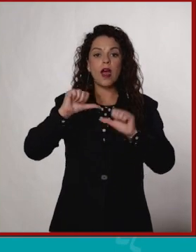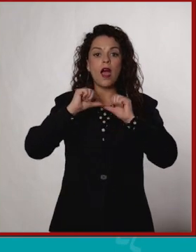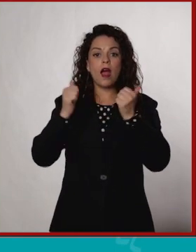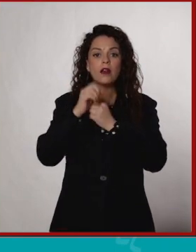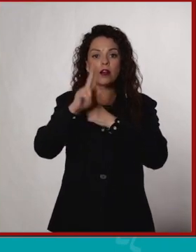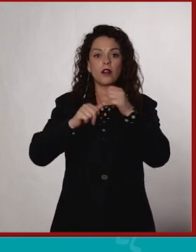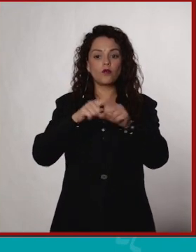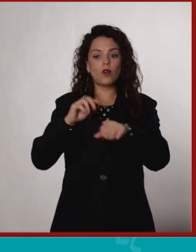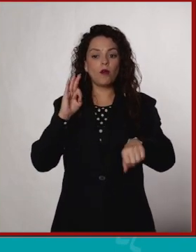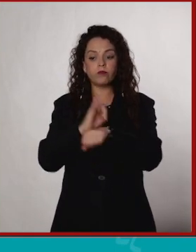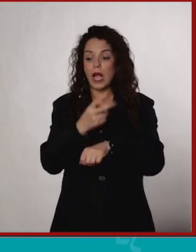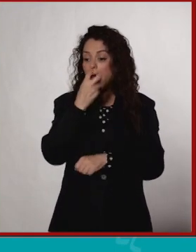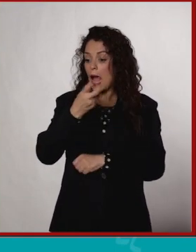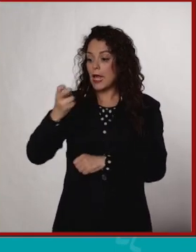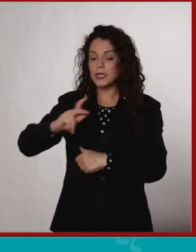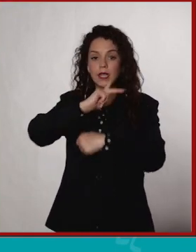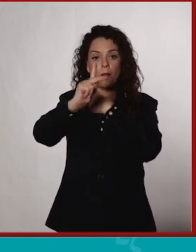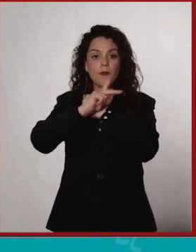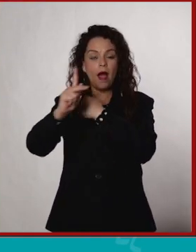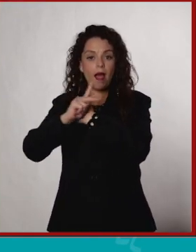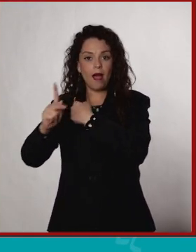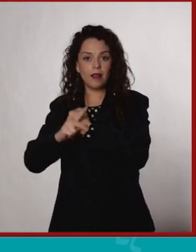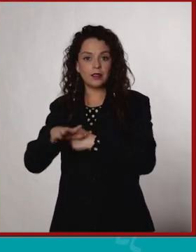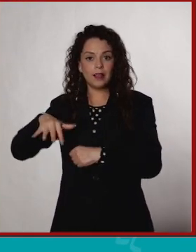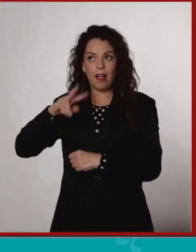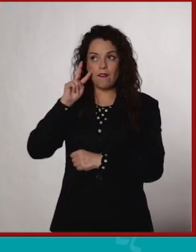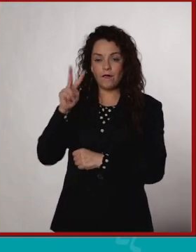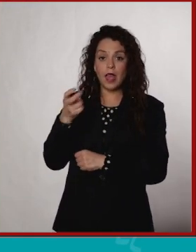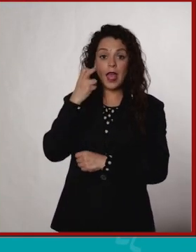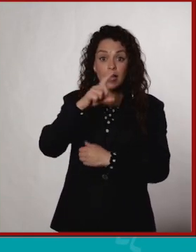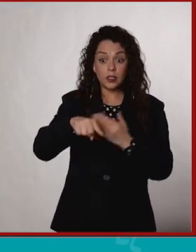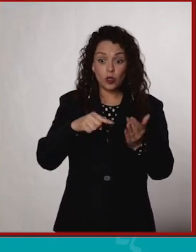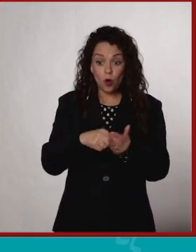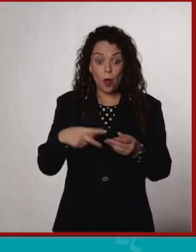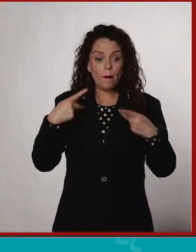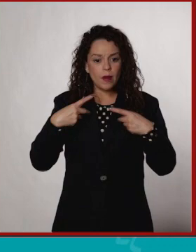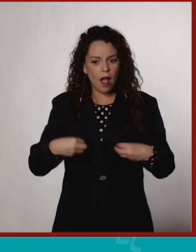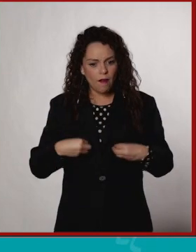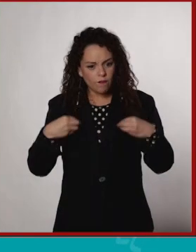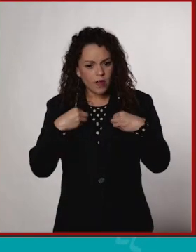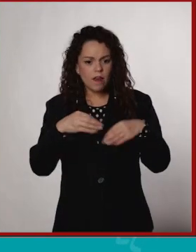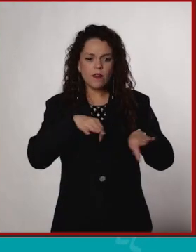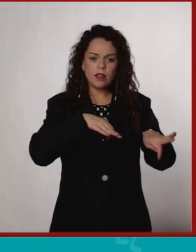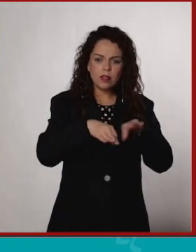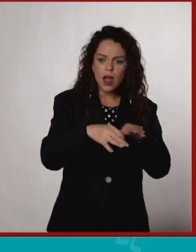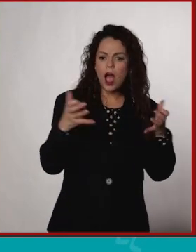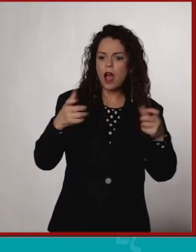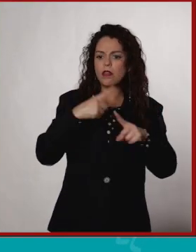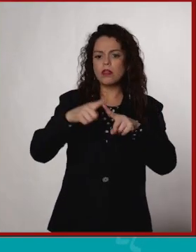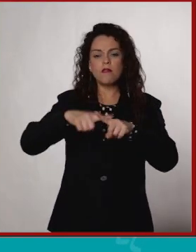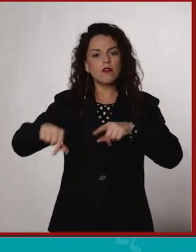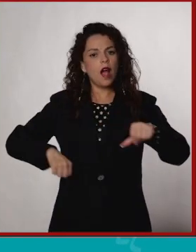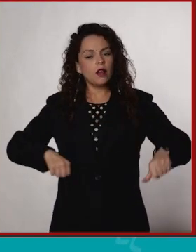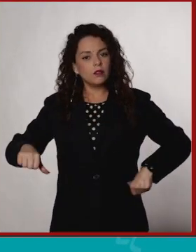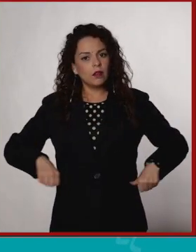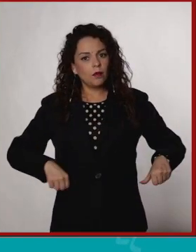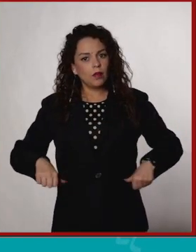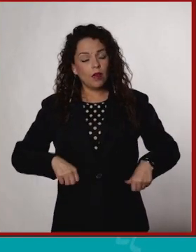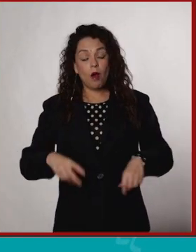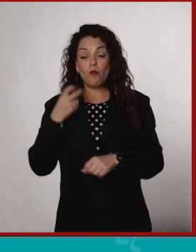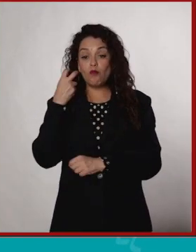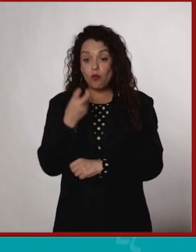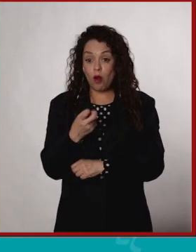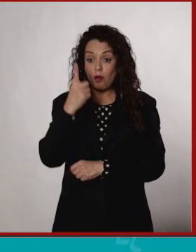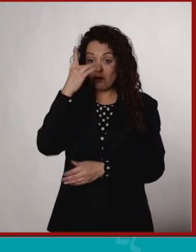naturales protegidas de estos países. Y es también el espacio donde las personas viven, trabajan y realizan diversas